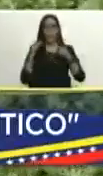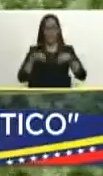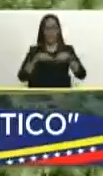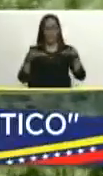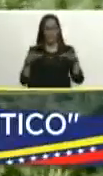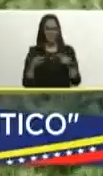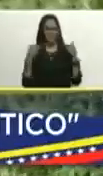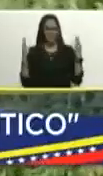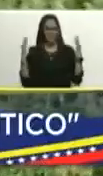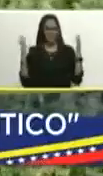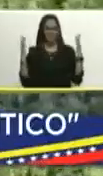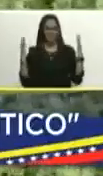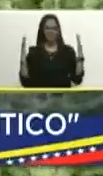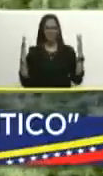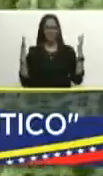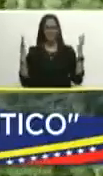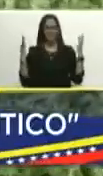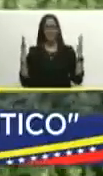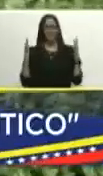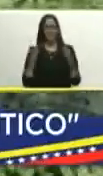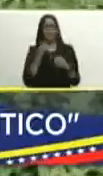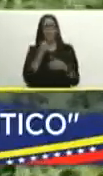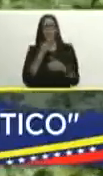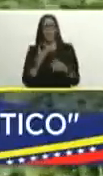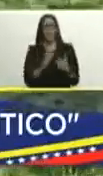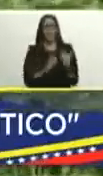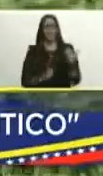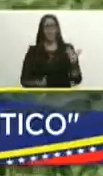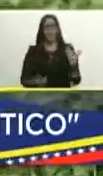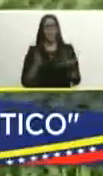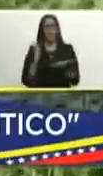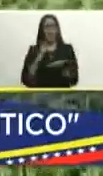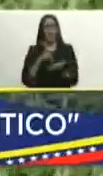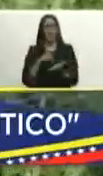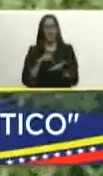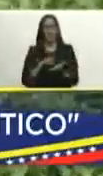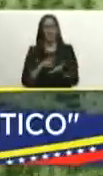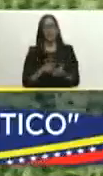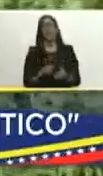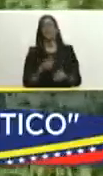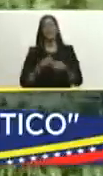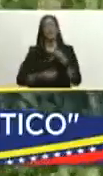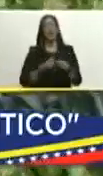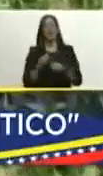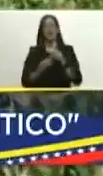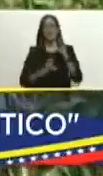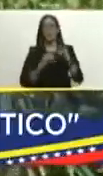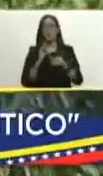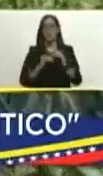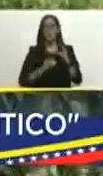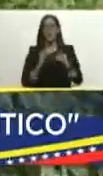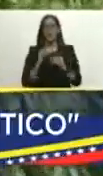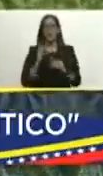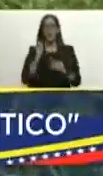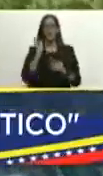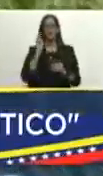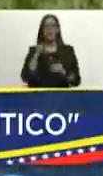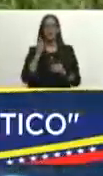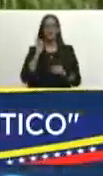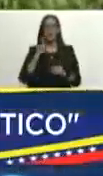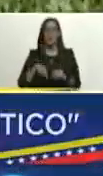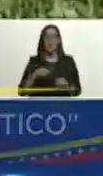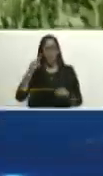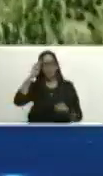Adelante, presidente. Gracias, Barito. Bueno, presidente, aquí también está Pedro Publice, pero lo vamos a hacer conversadito para que usted también en sus